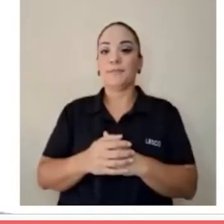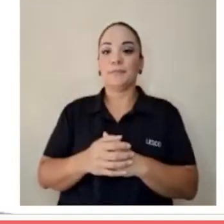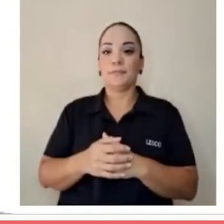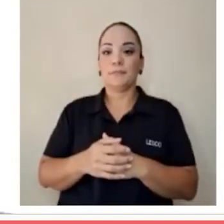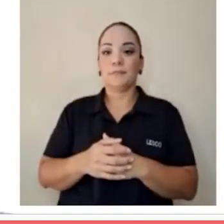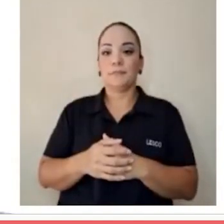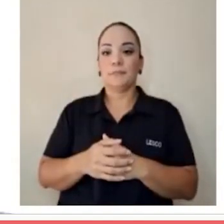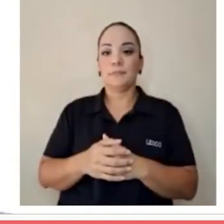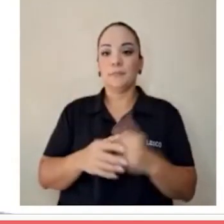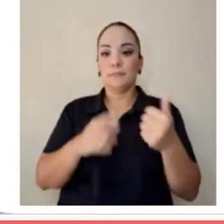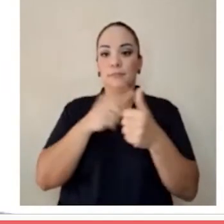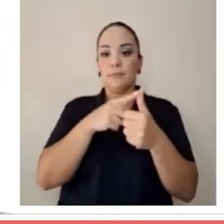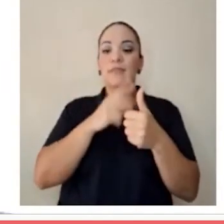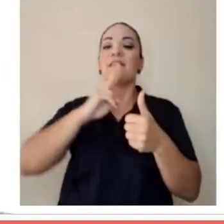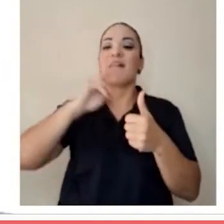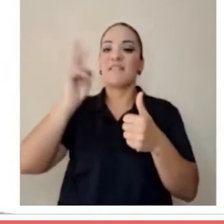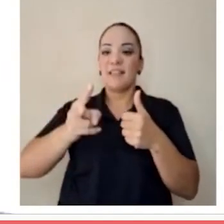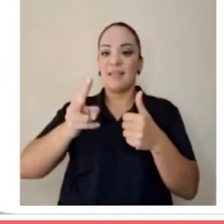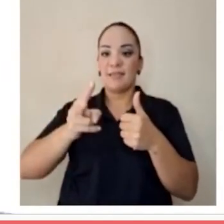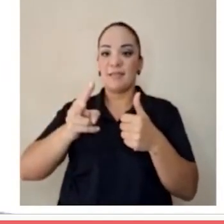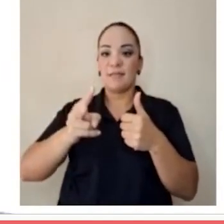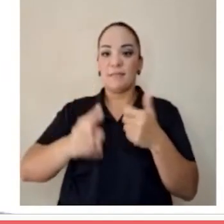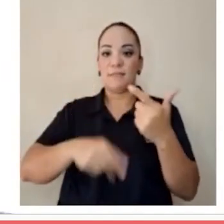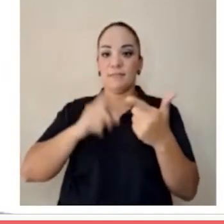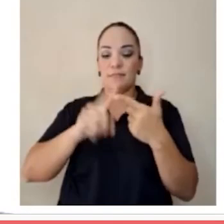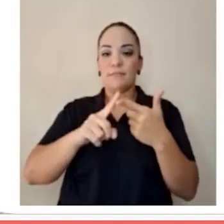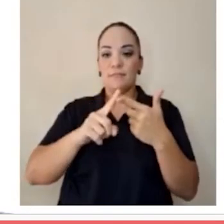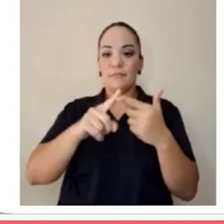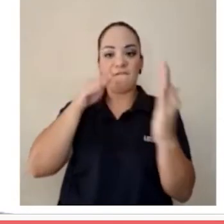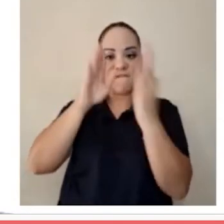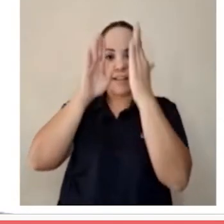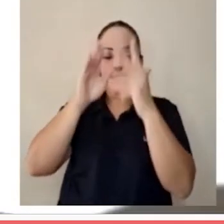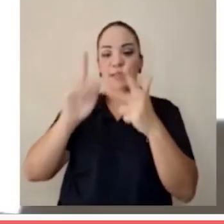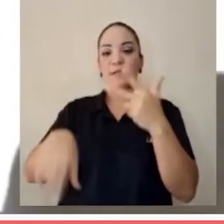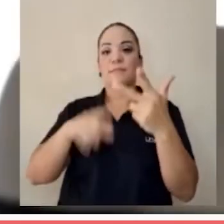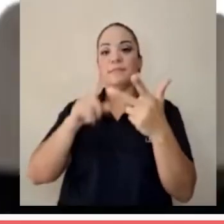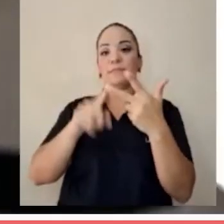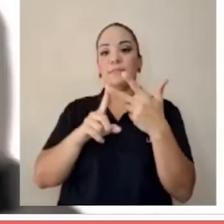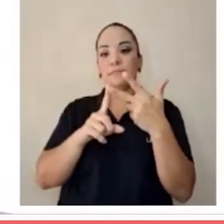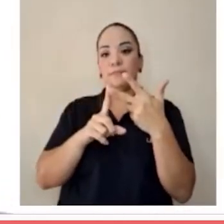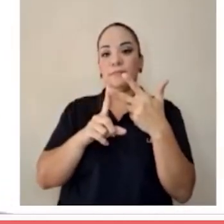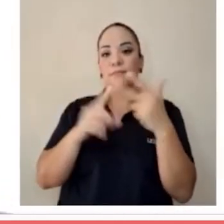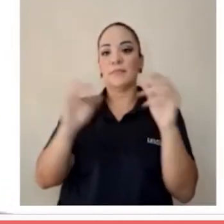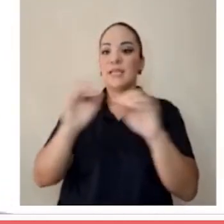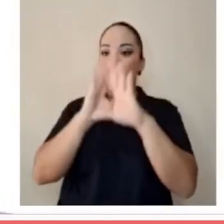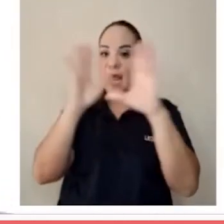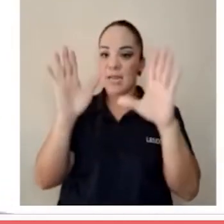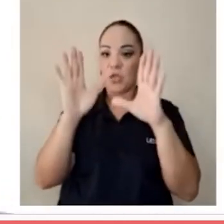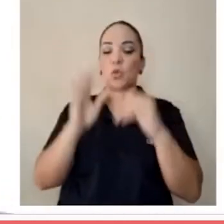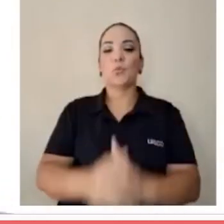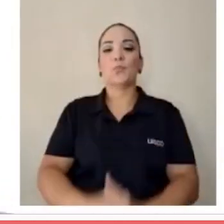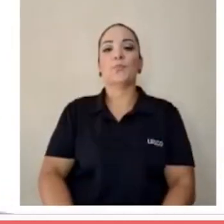La verdad de frente y clarito